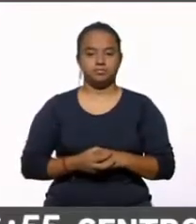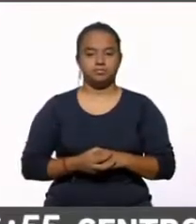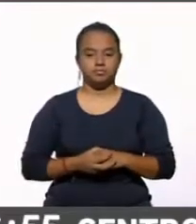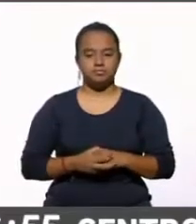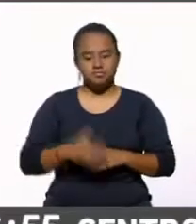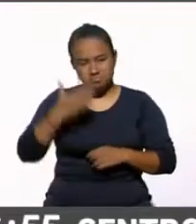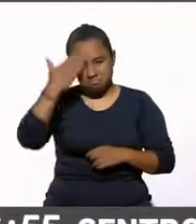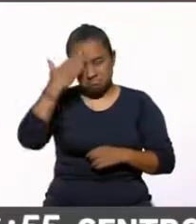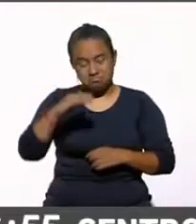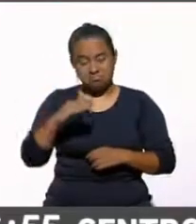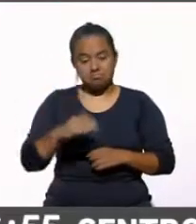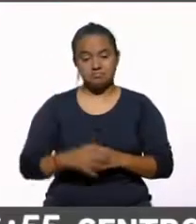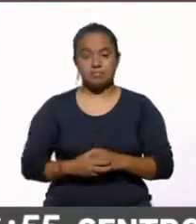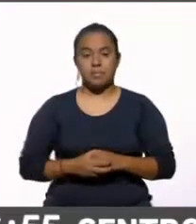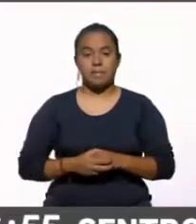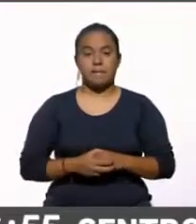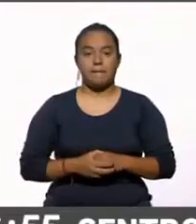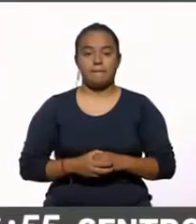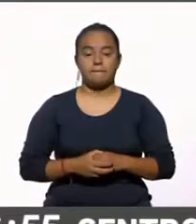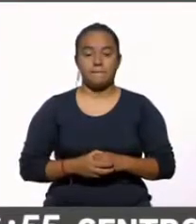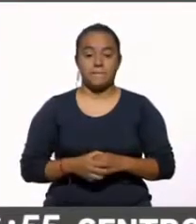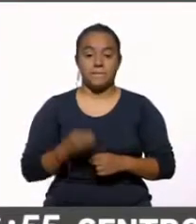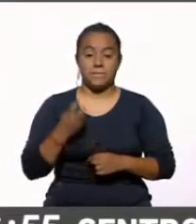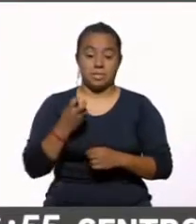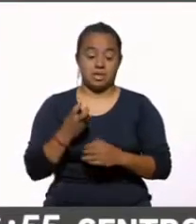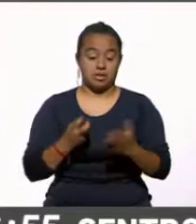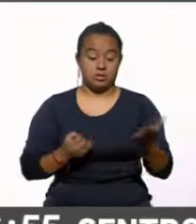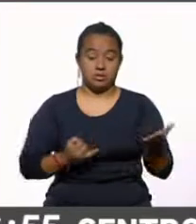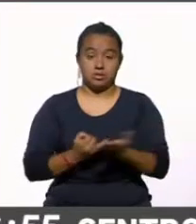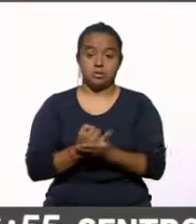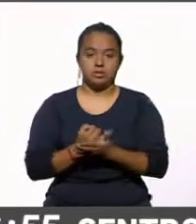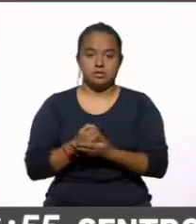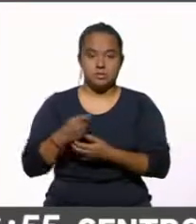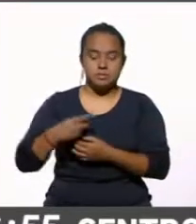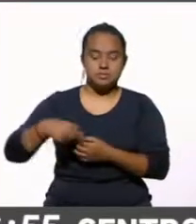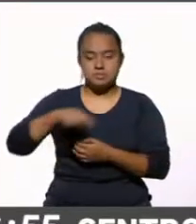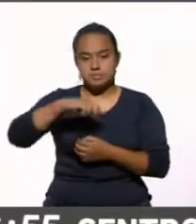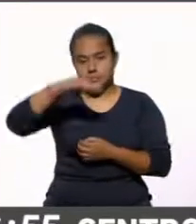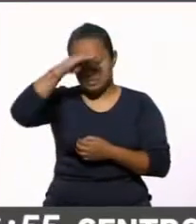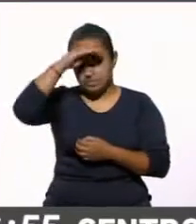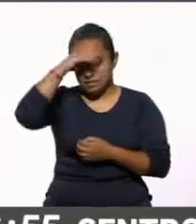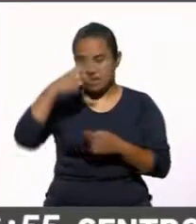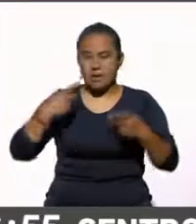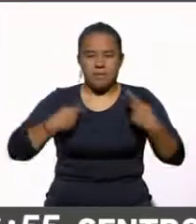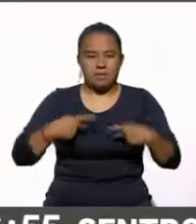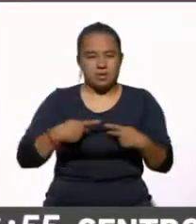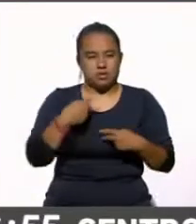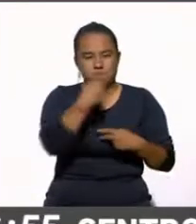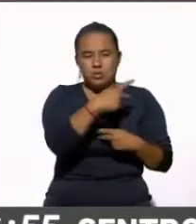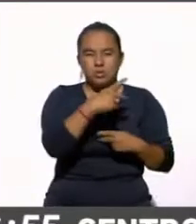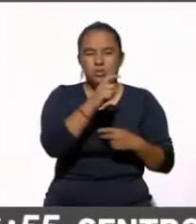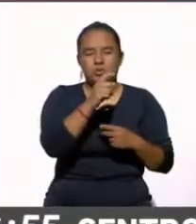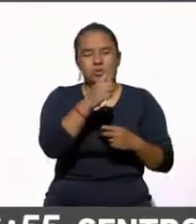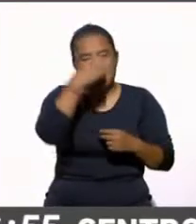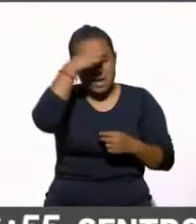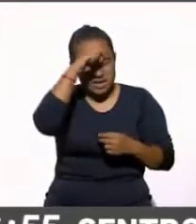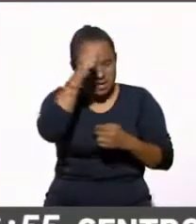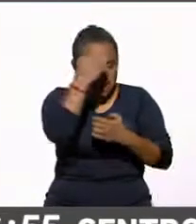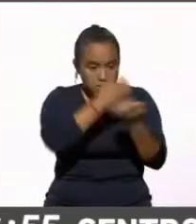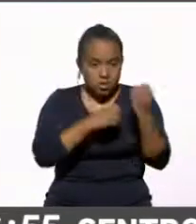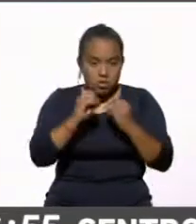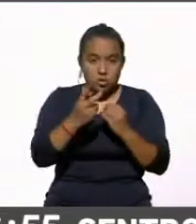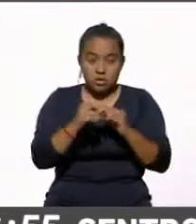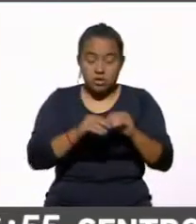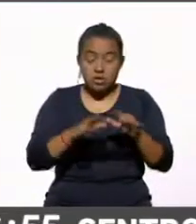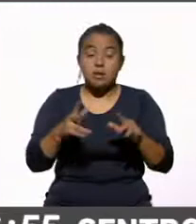bien sabes, decisión que se ha cuestionado por analistas o en medios de comunicación, pero parece